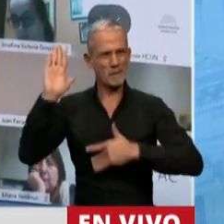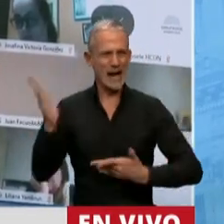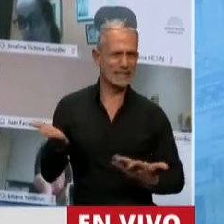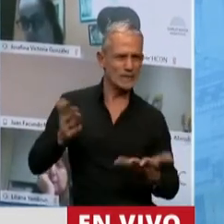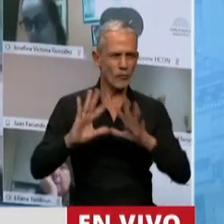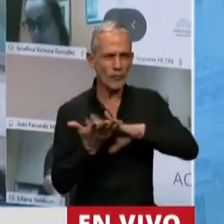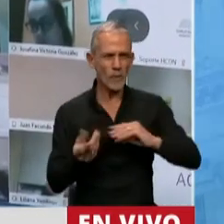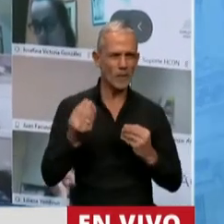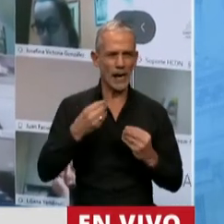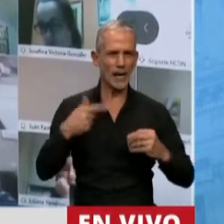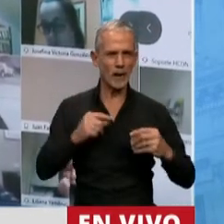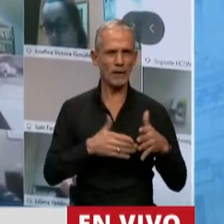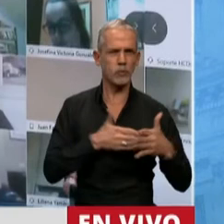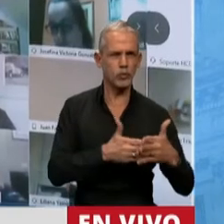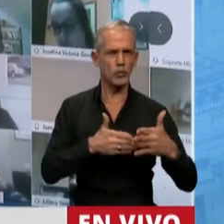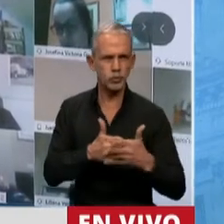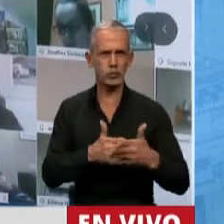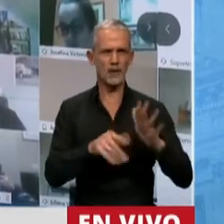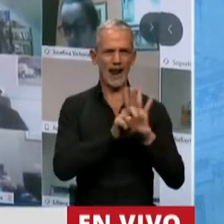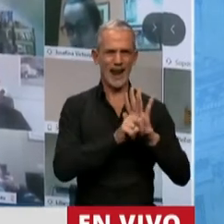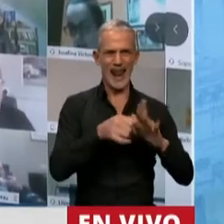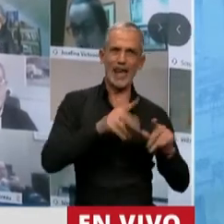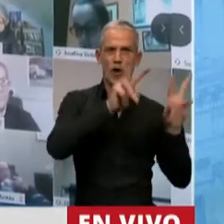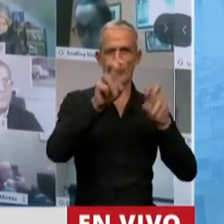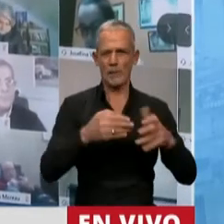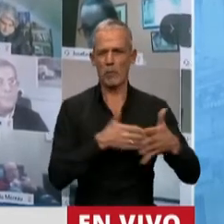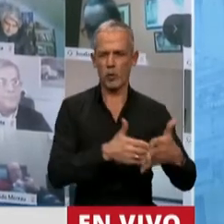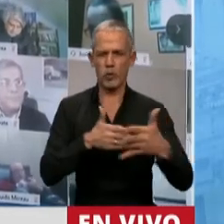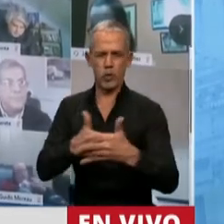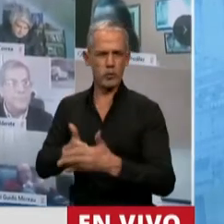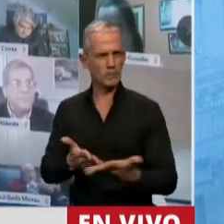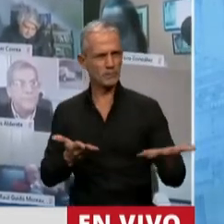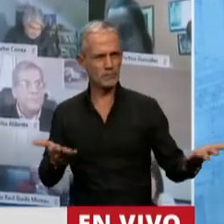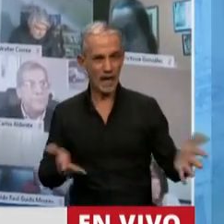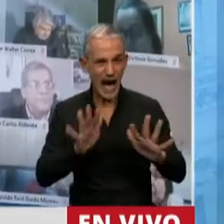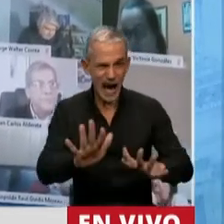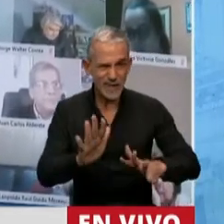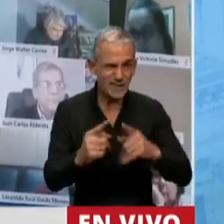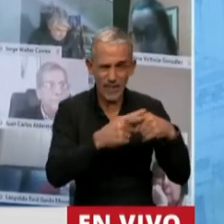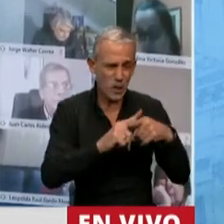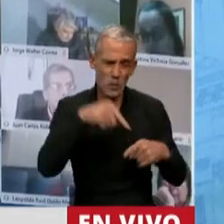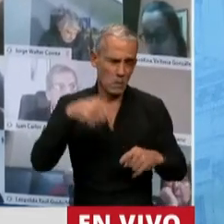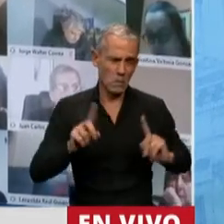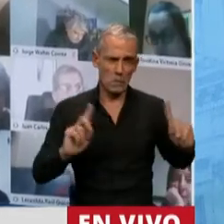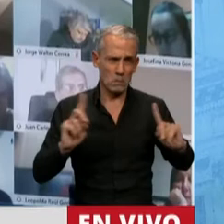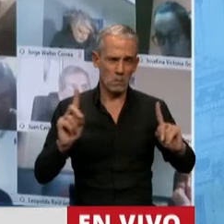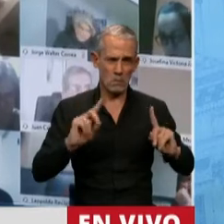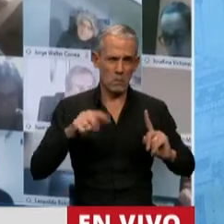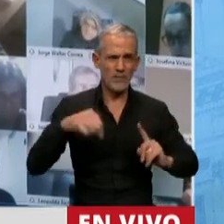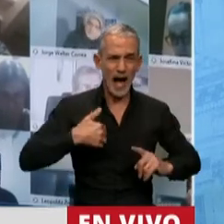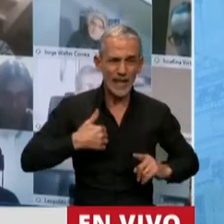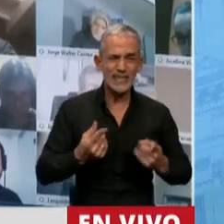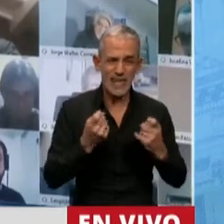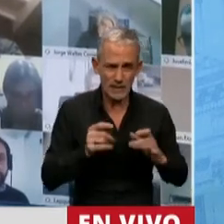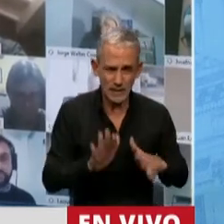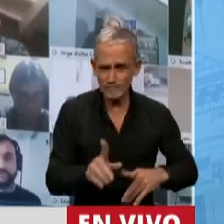manera logran trabar que se trate o que no se trate tal tema. Y la verdad es que nada de eso está a discusión en este momento de nuestro país, en